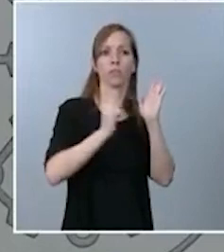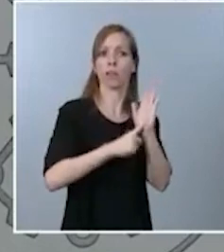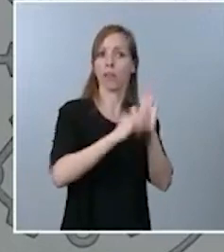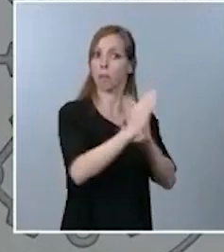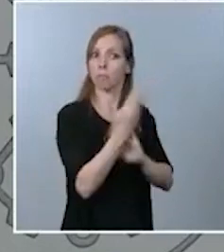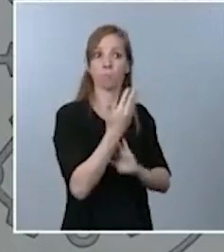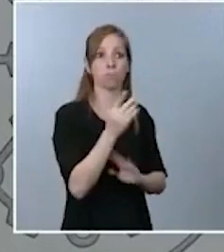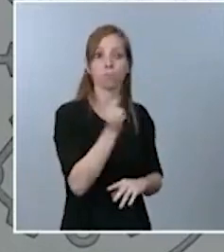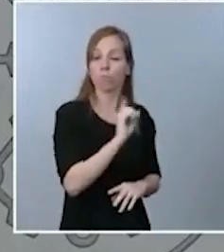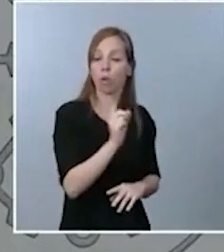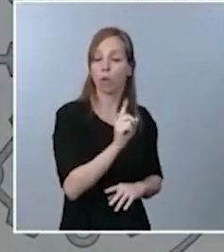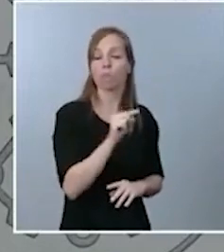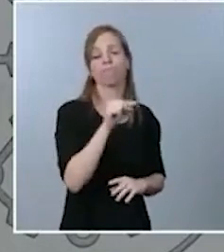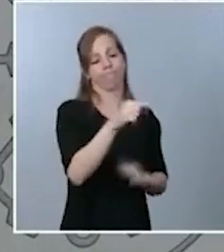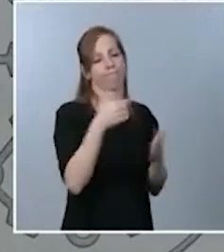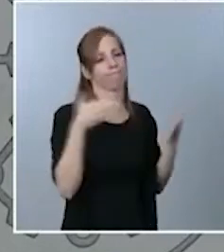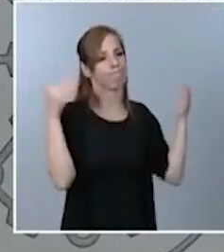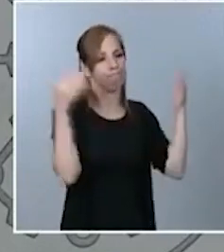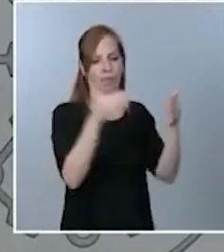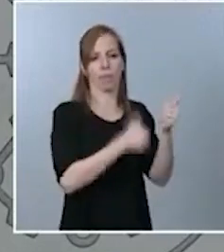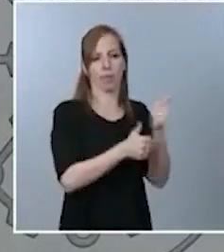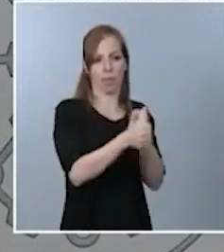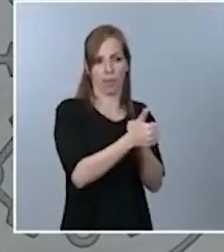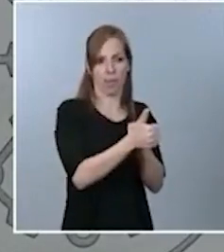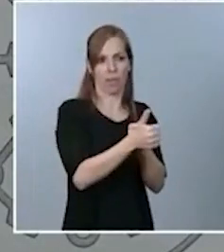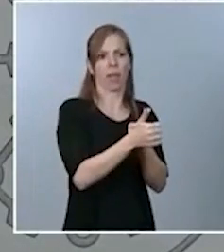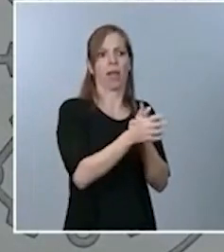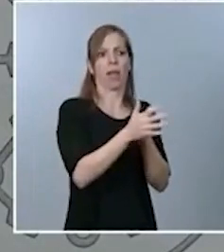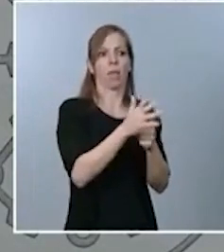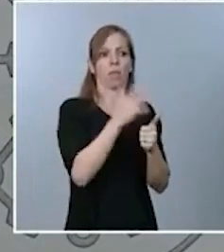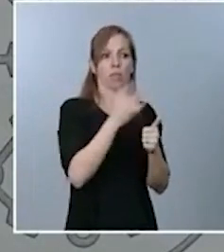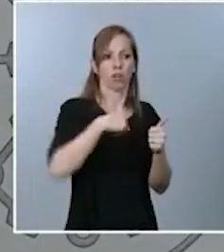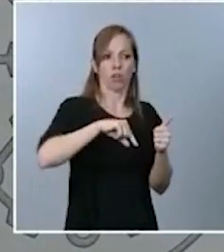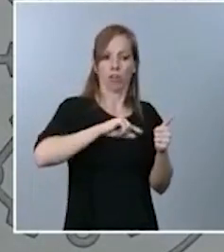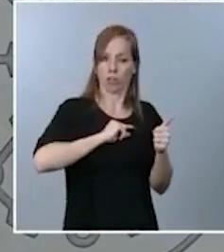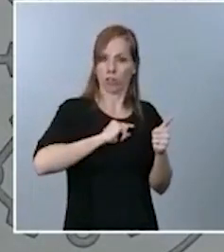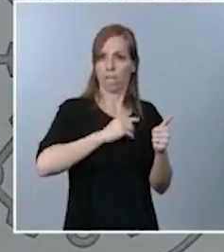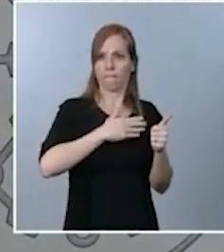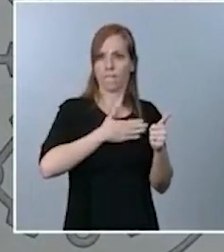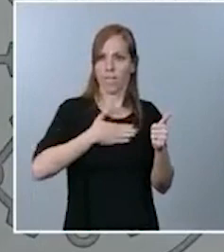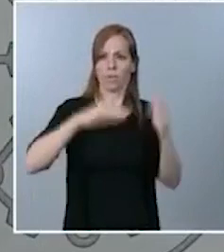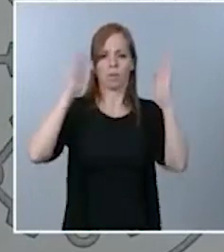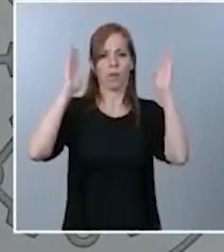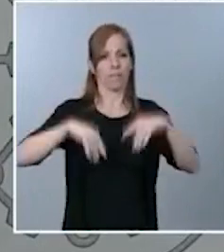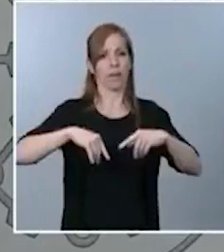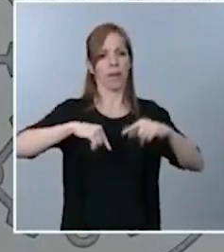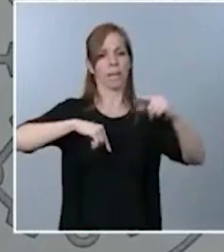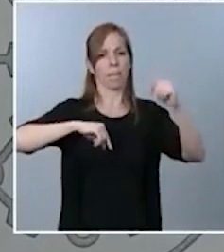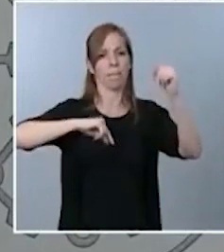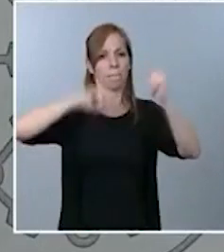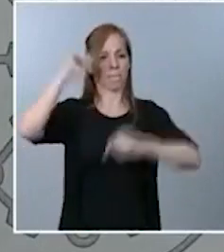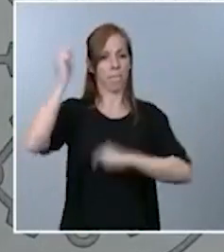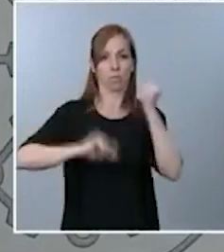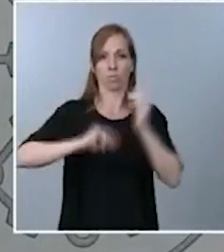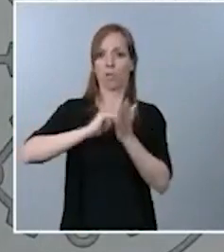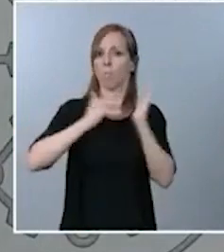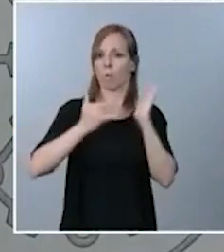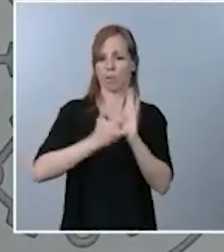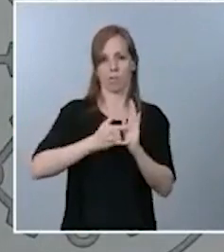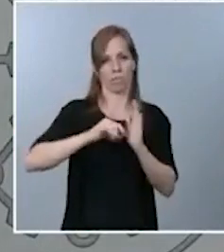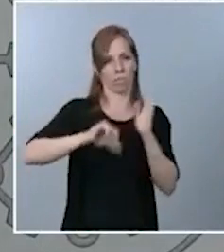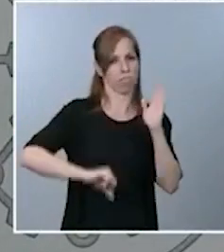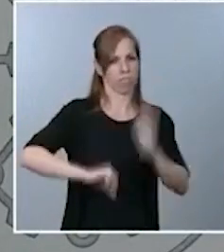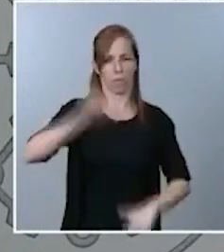por tanto, será necesario su concurso para que, definitivamente, sea aprobado el proyecto de presupuesto. Insisto